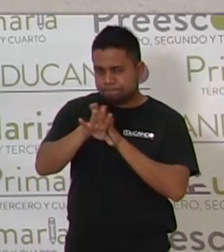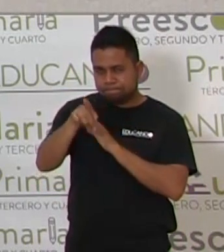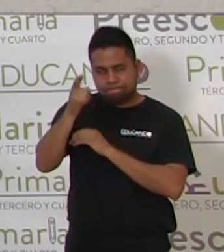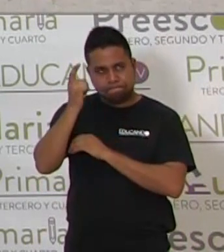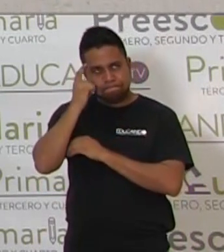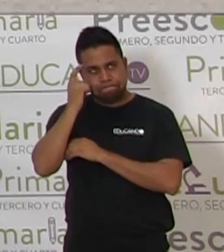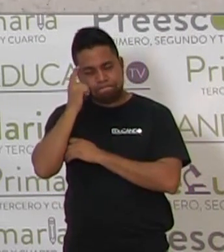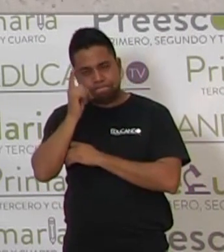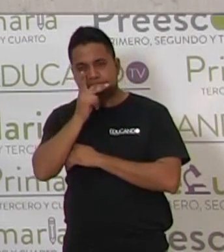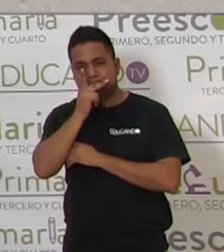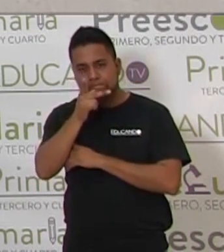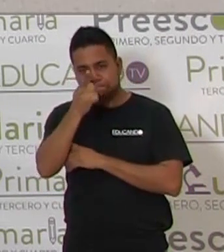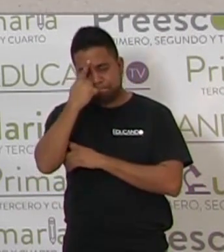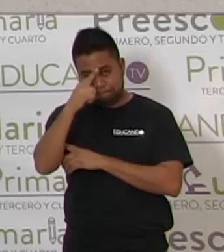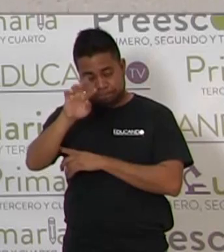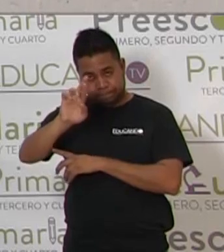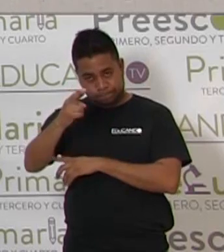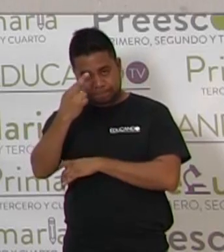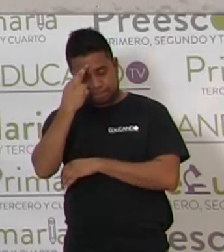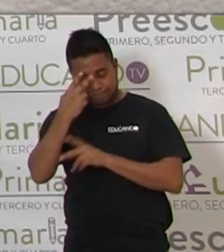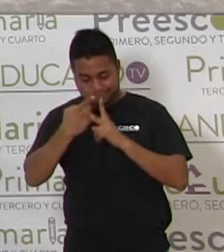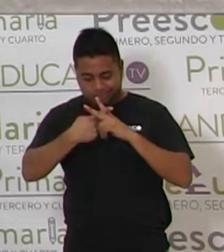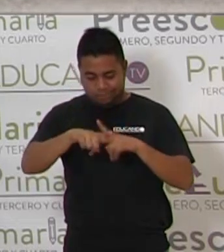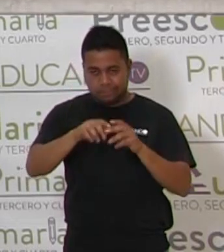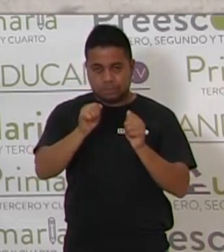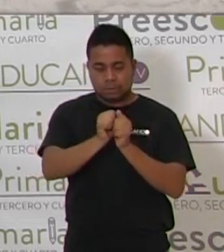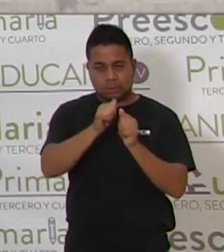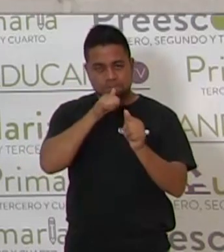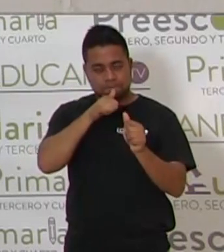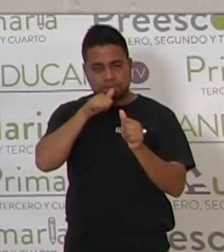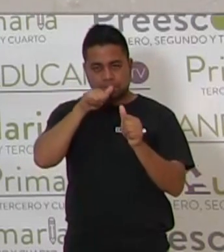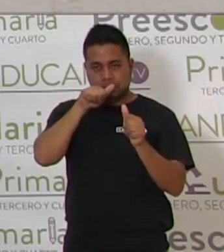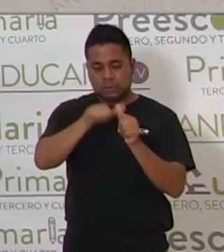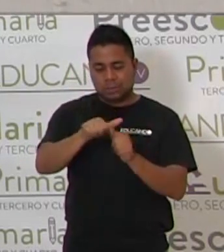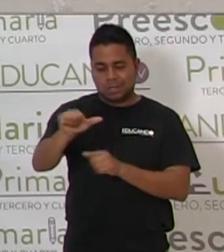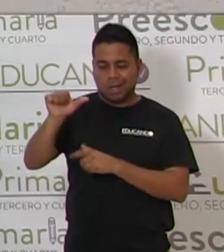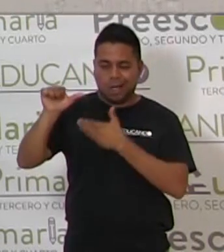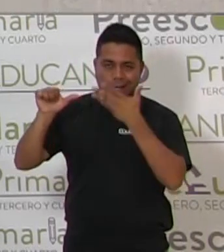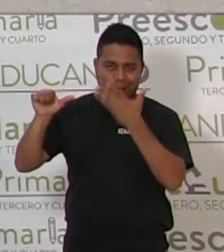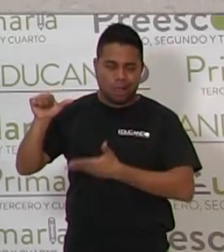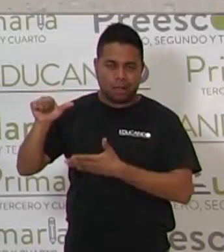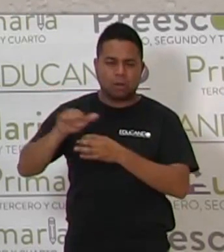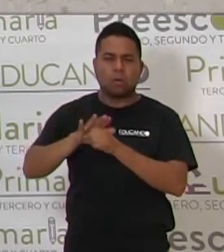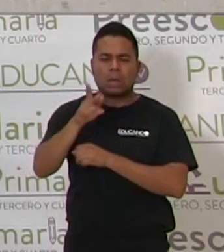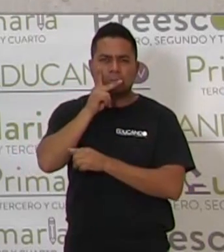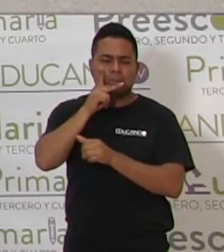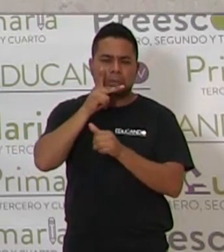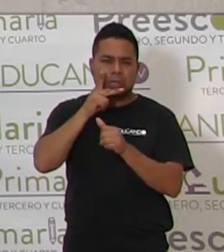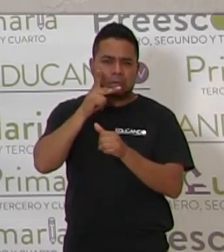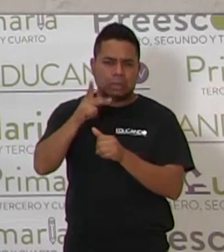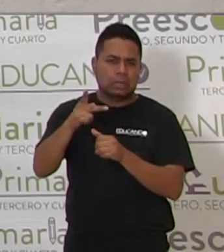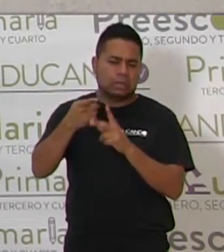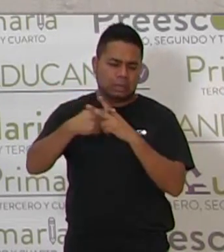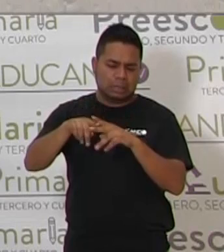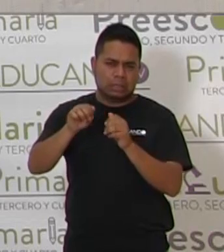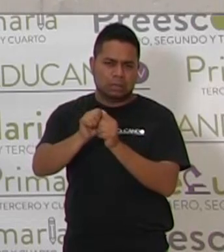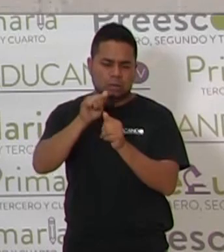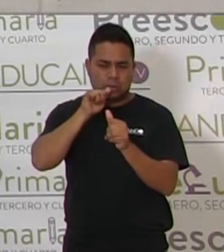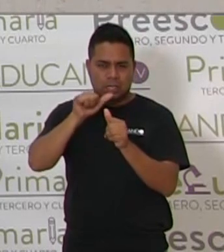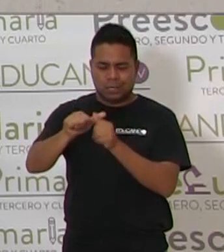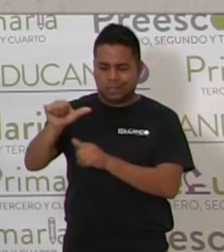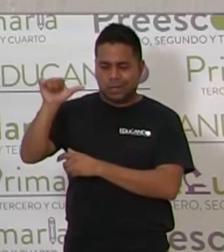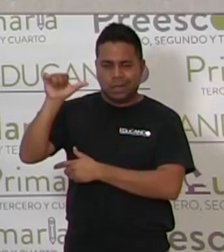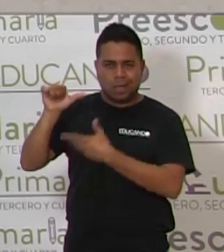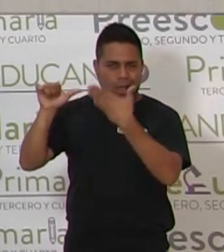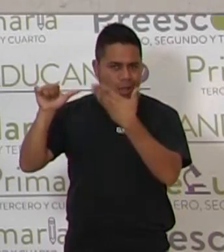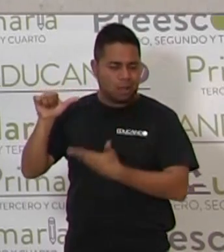recordar que inicie con la vocal A. Una palabra que inicie, que tenga la